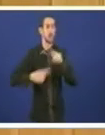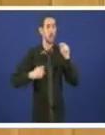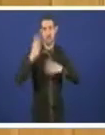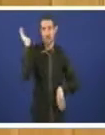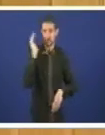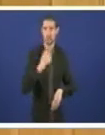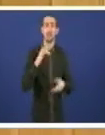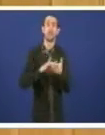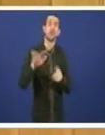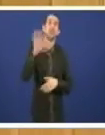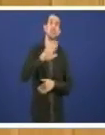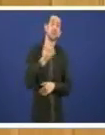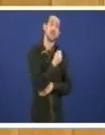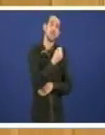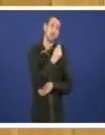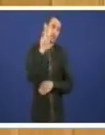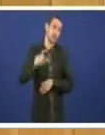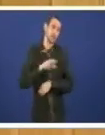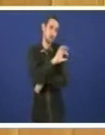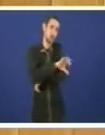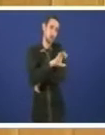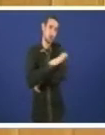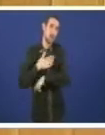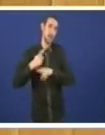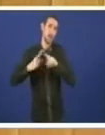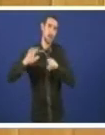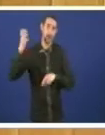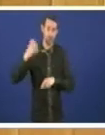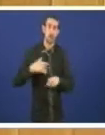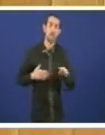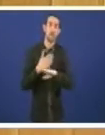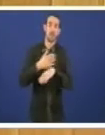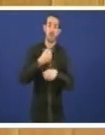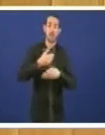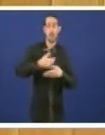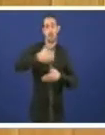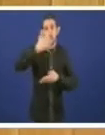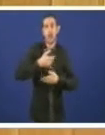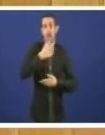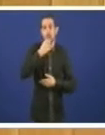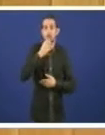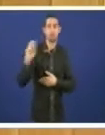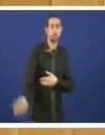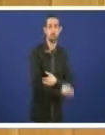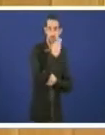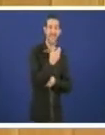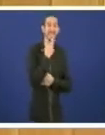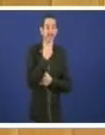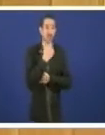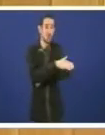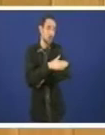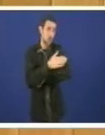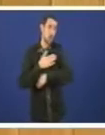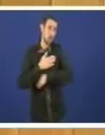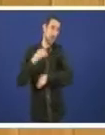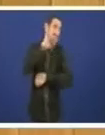dezembro o conselleiro de medio ambiente saliu aos medios de comunicación para decir que o goberno galego iba a autorizar a